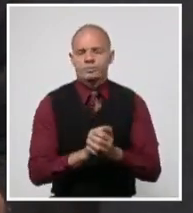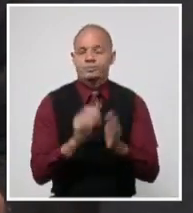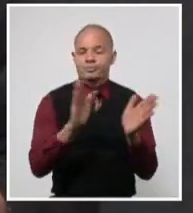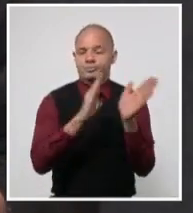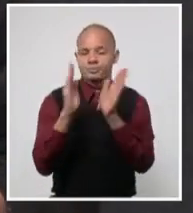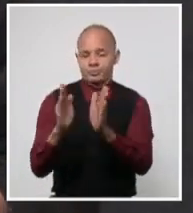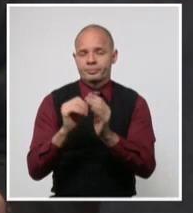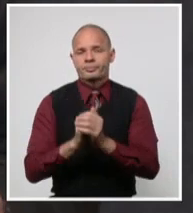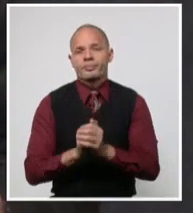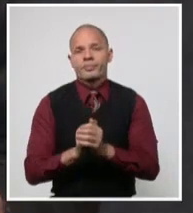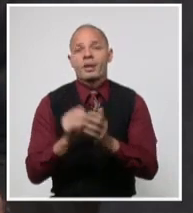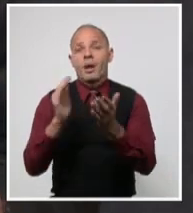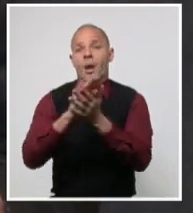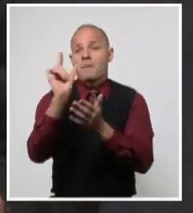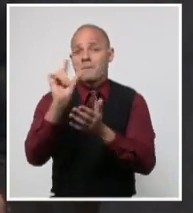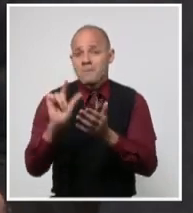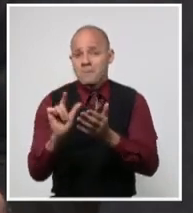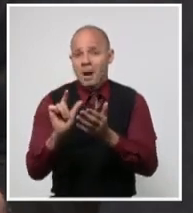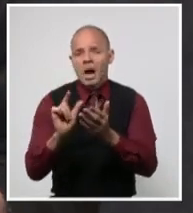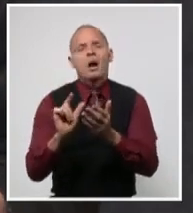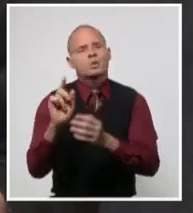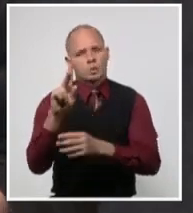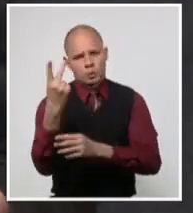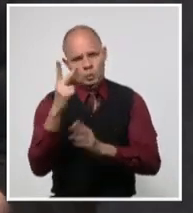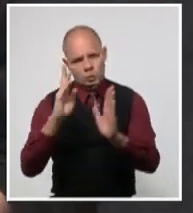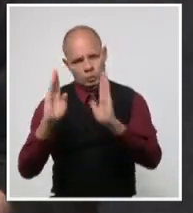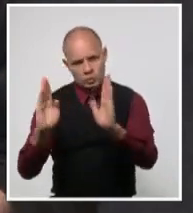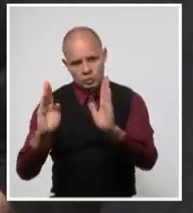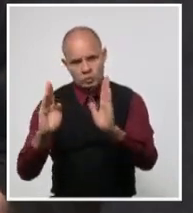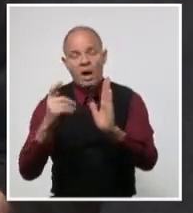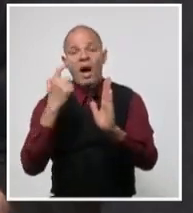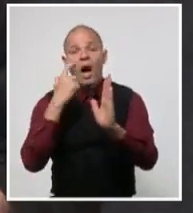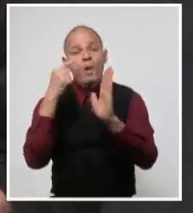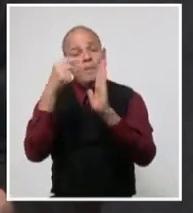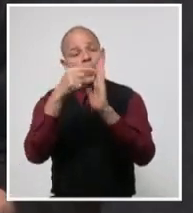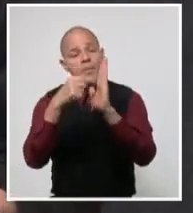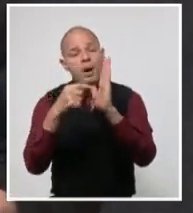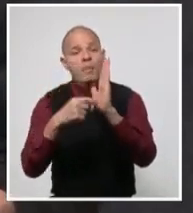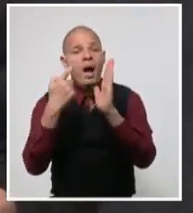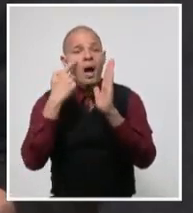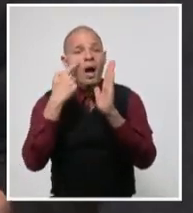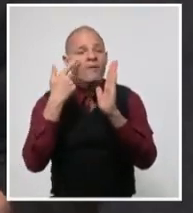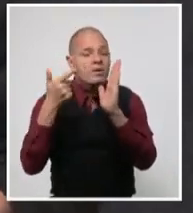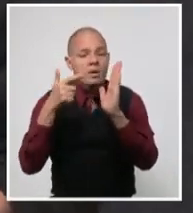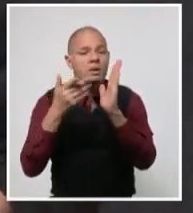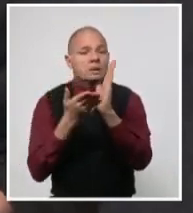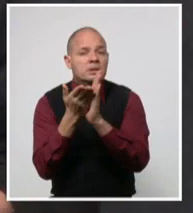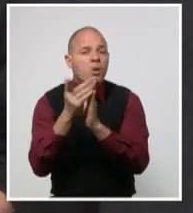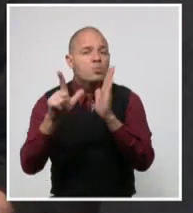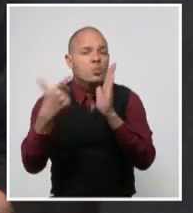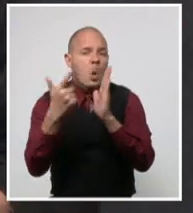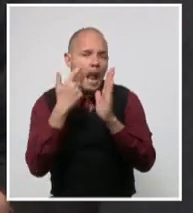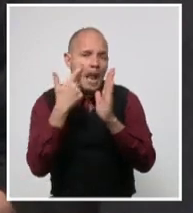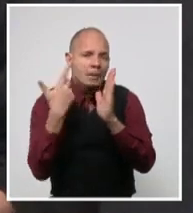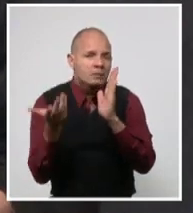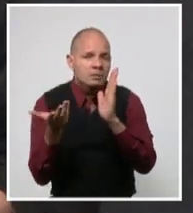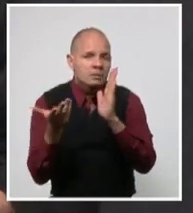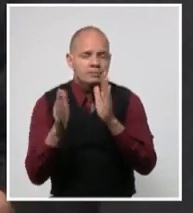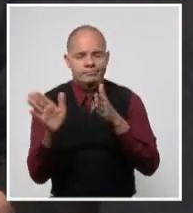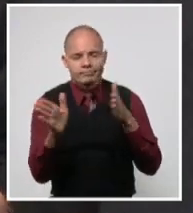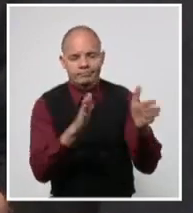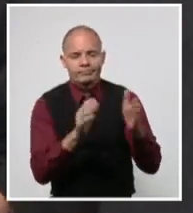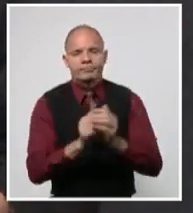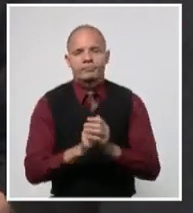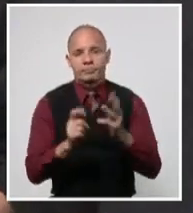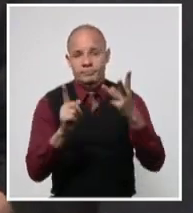Mayabeque hasta que estabilice los indicadores previstos para esta fase. Tercero,